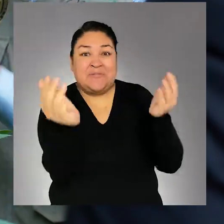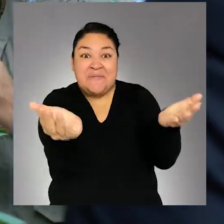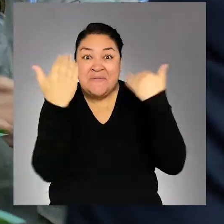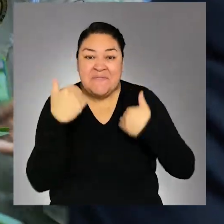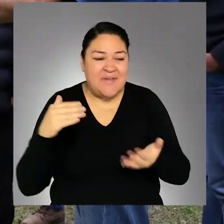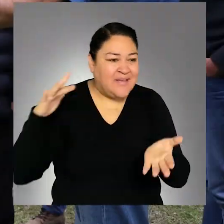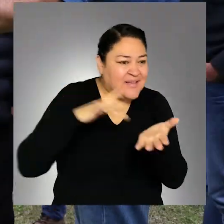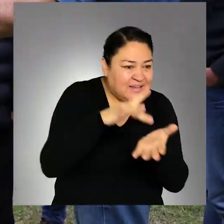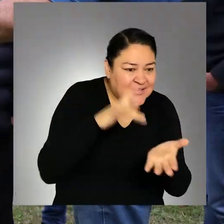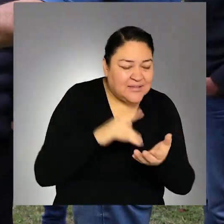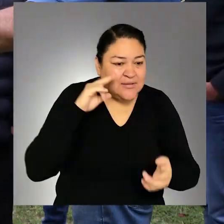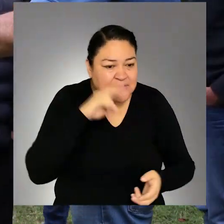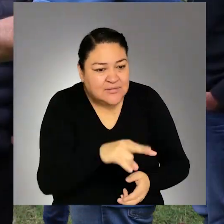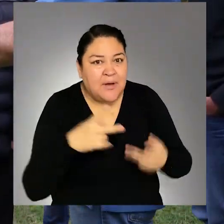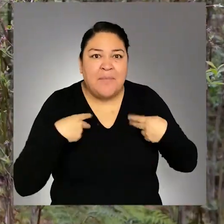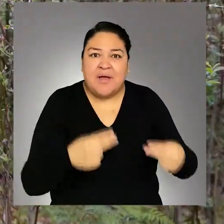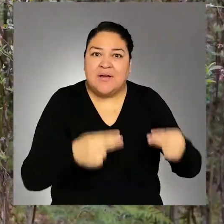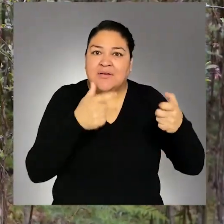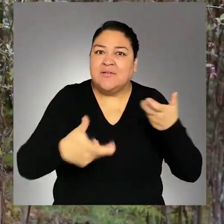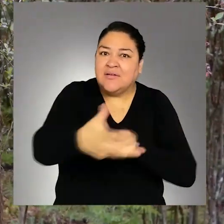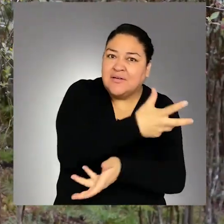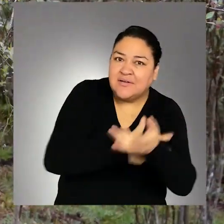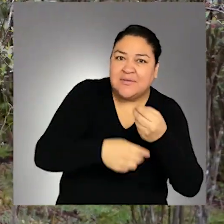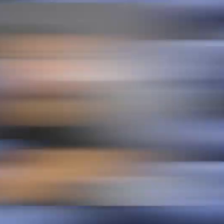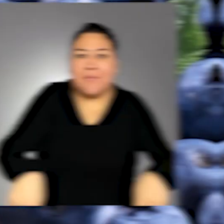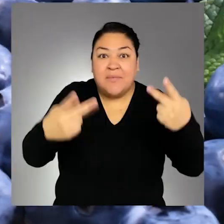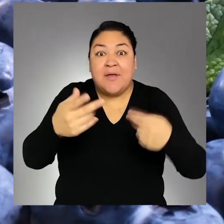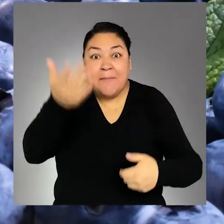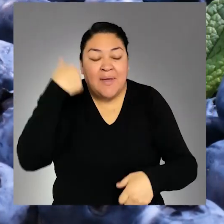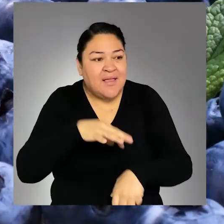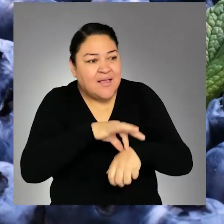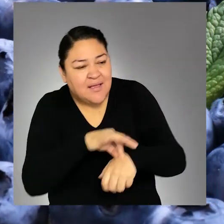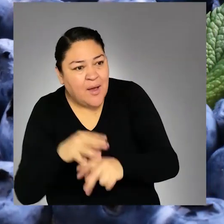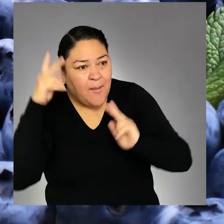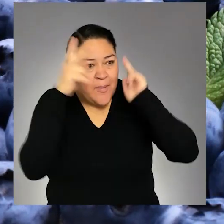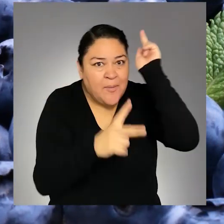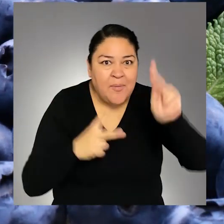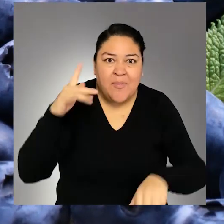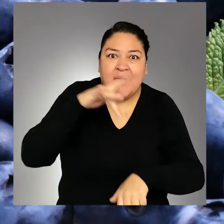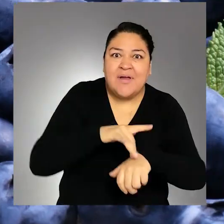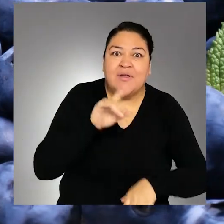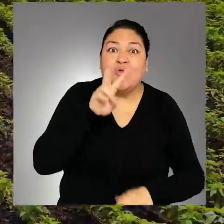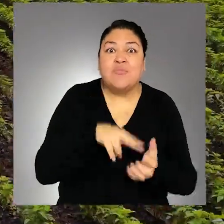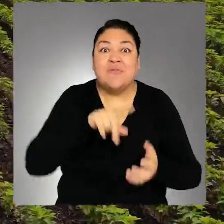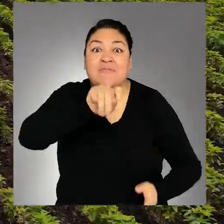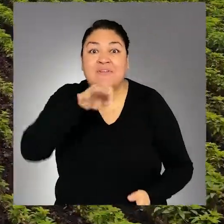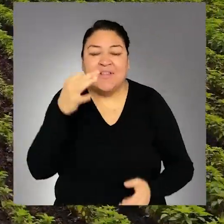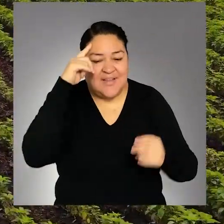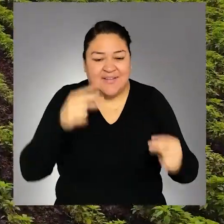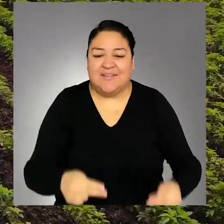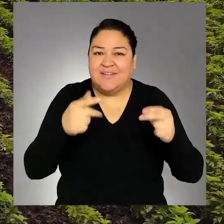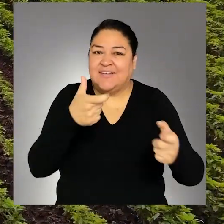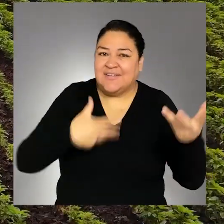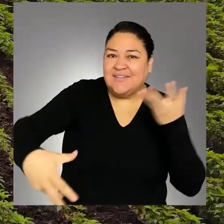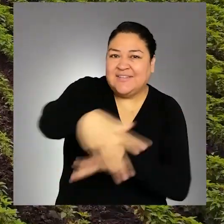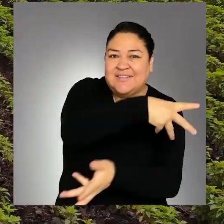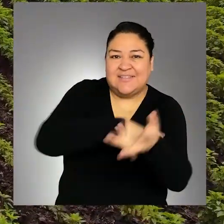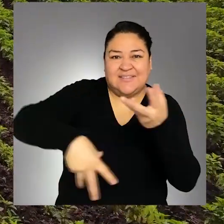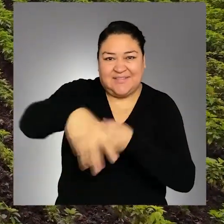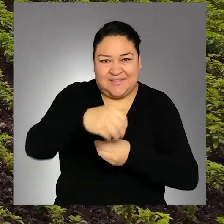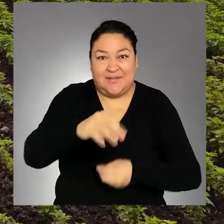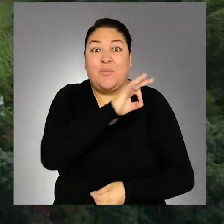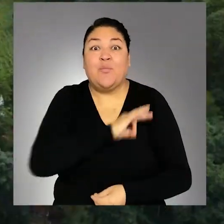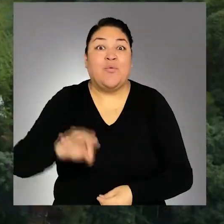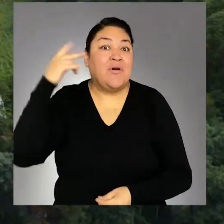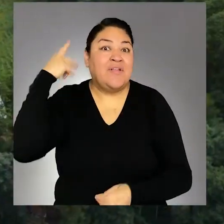y nuestros agricultores, productores y comerciantes locales. Vive la Blue Ruta 2023. Impulsamos la economía de todas